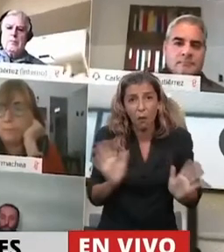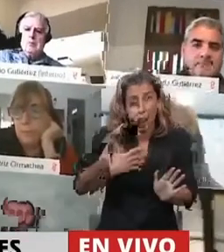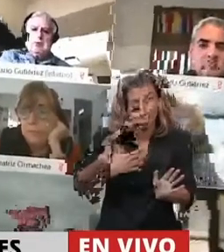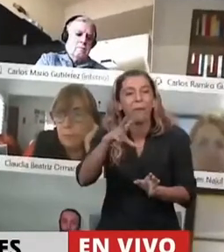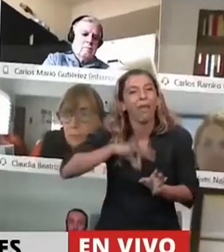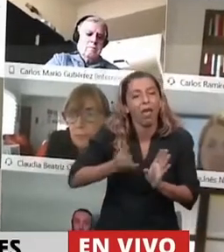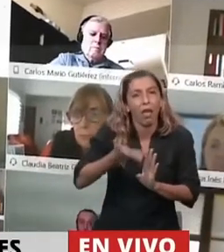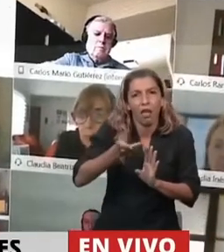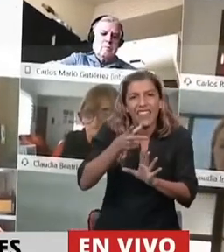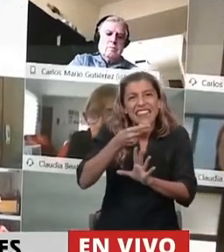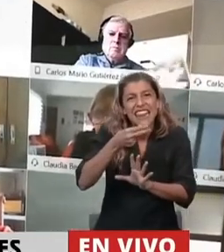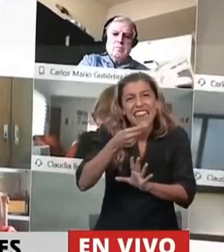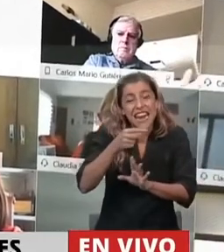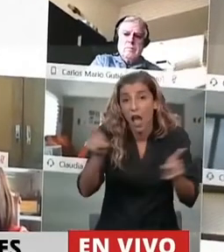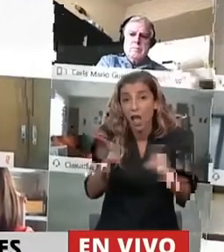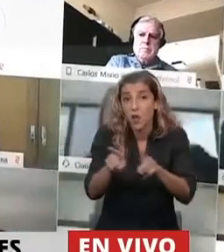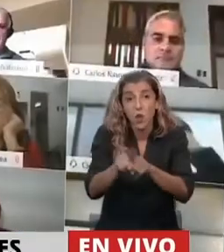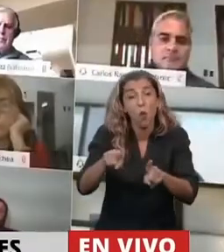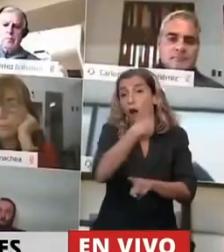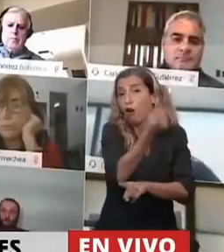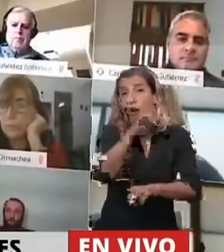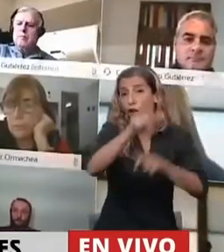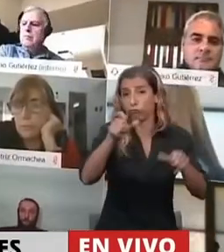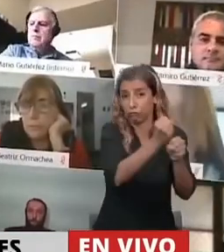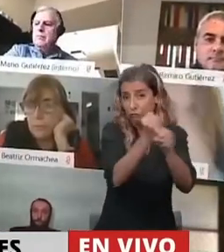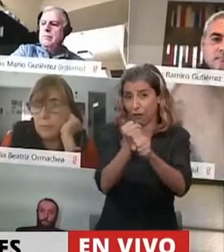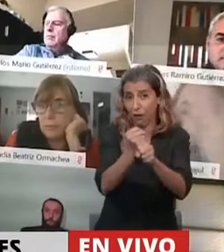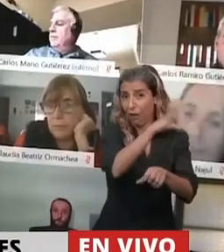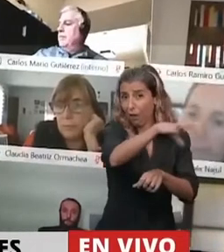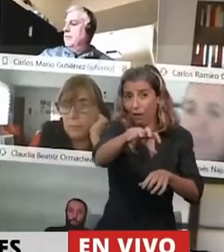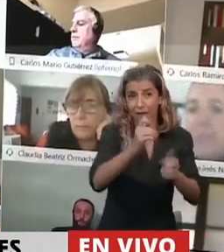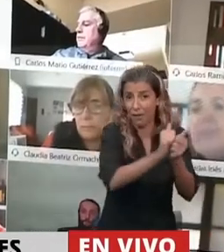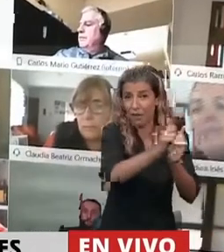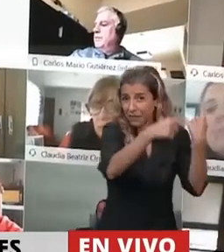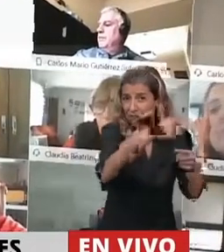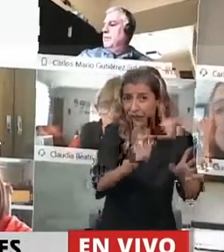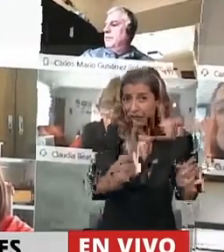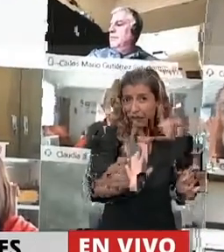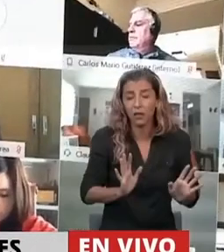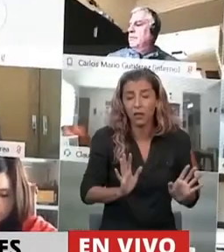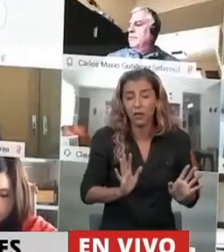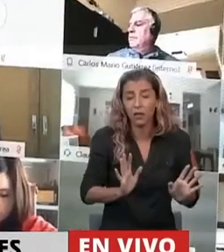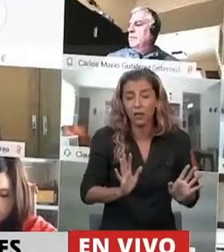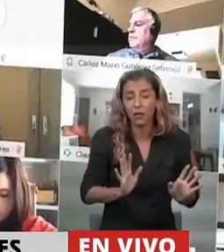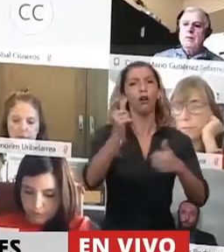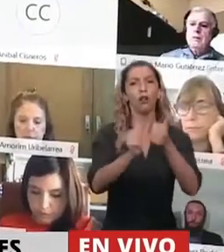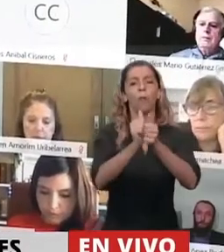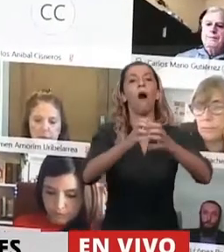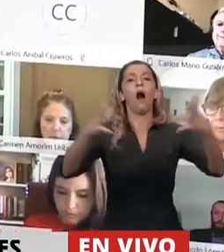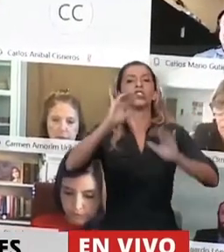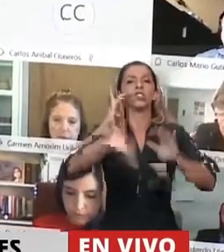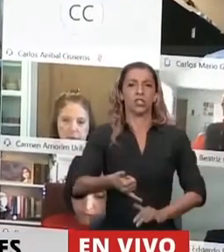trabajadores como muchos otros de los trabajadores de la Exanon, de Madigraf, no reciben. Pero sí reciben la ATP, eso seo de esas empresas,